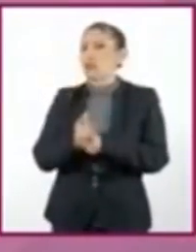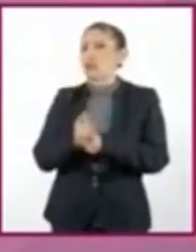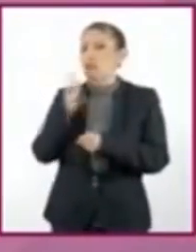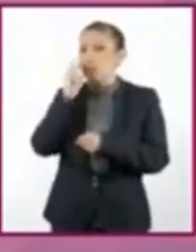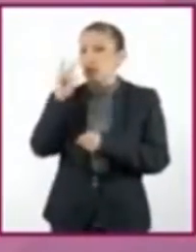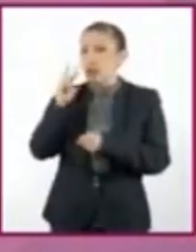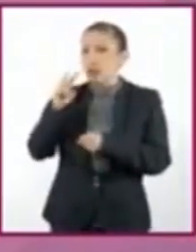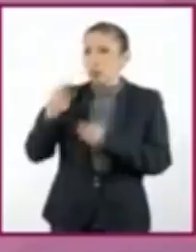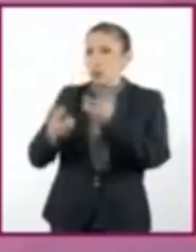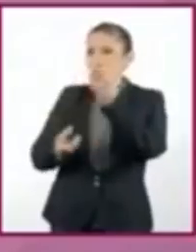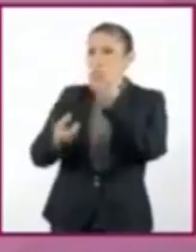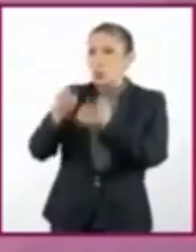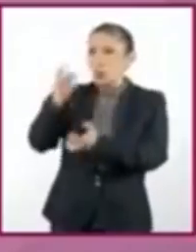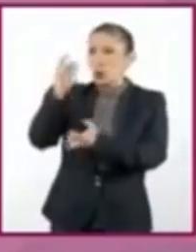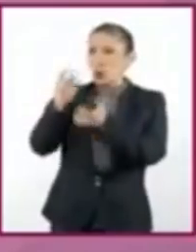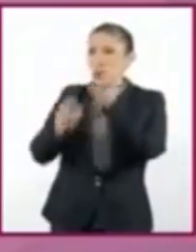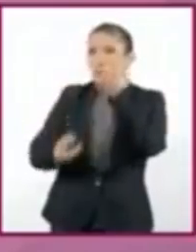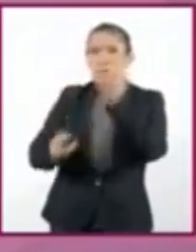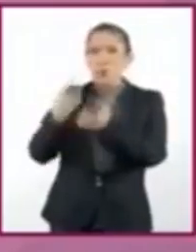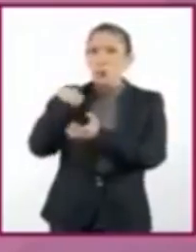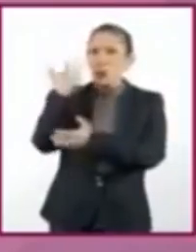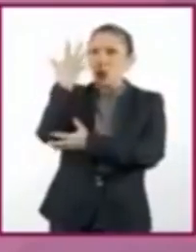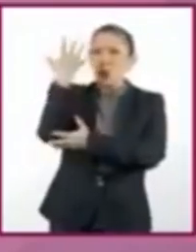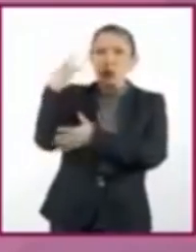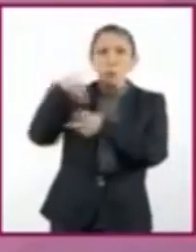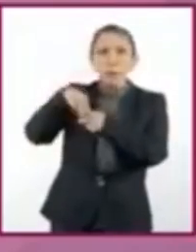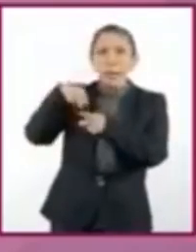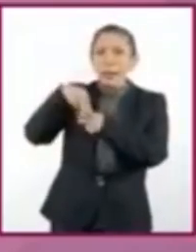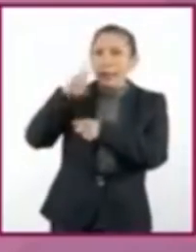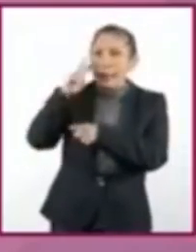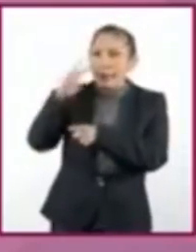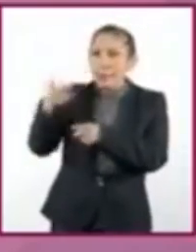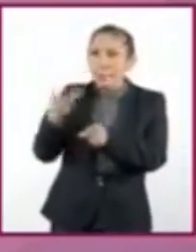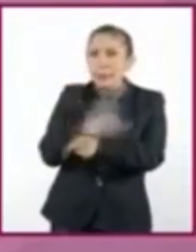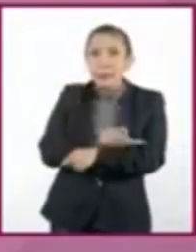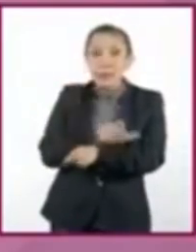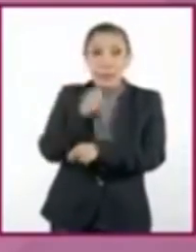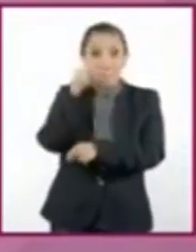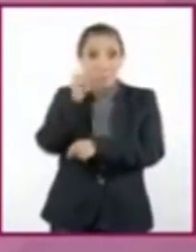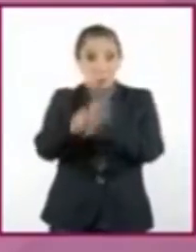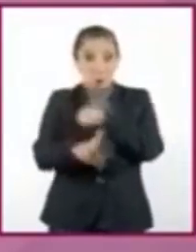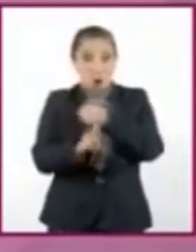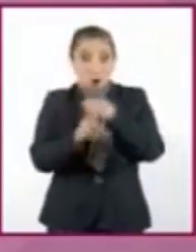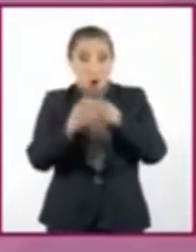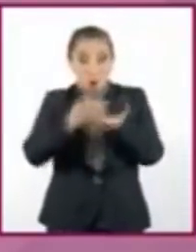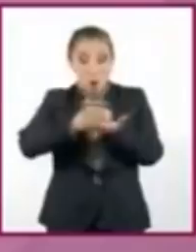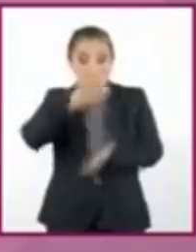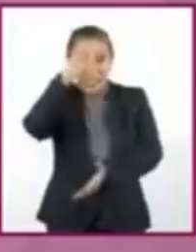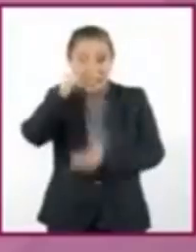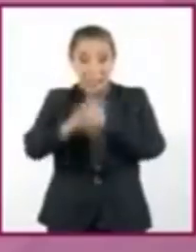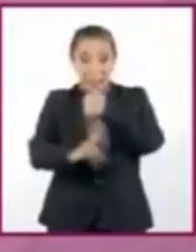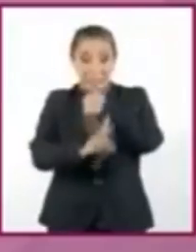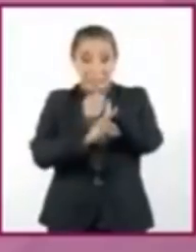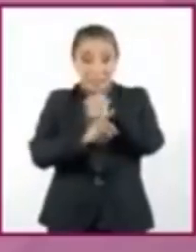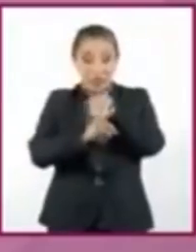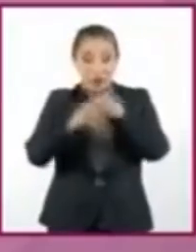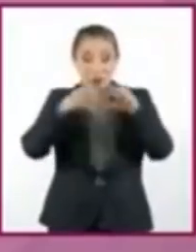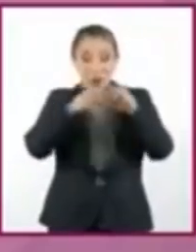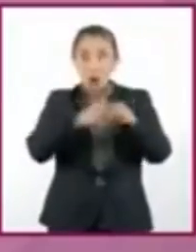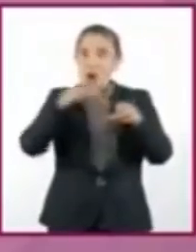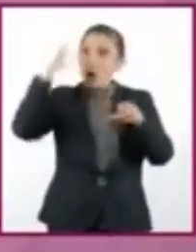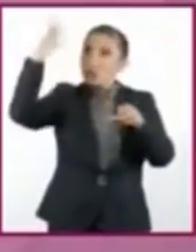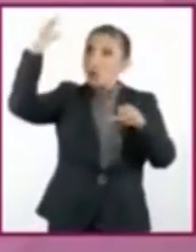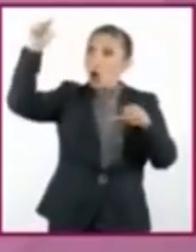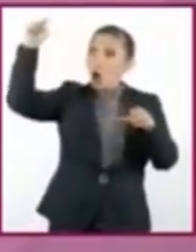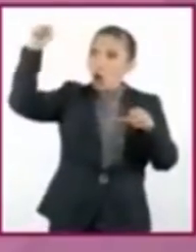una columna de humo del centro del parque. Resulta que la botella quedó en una posición que permitió que se diera el